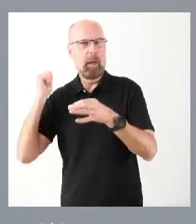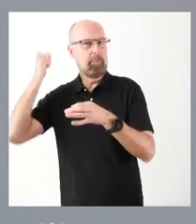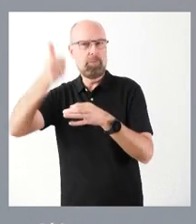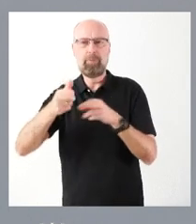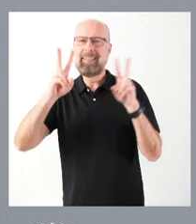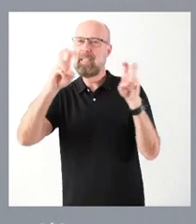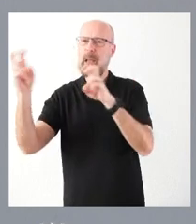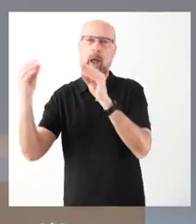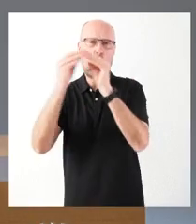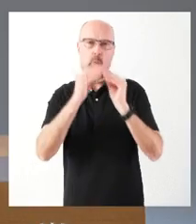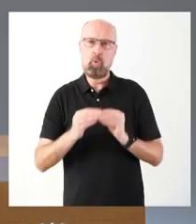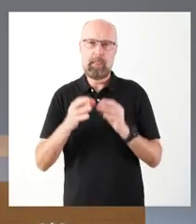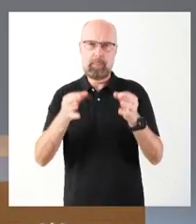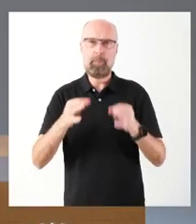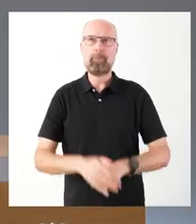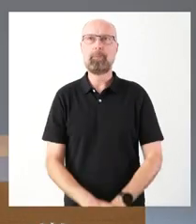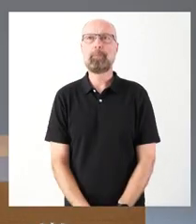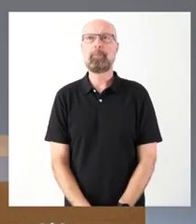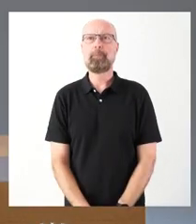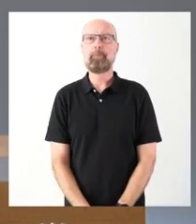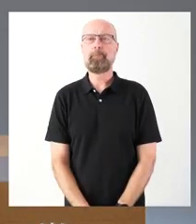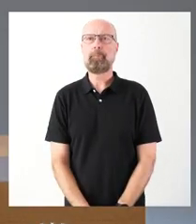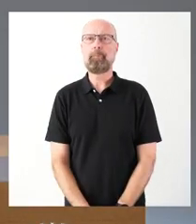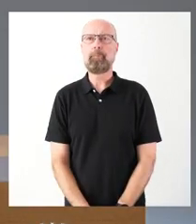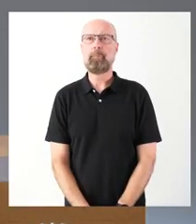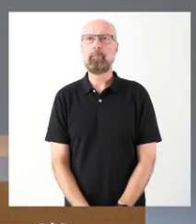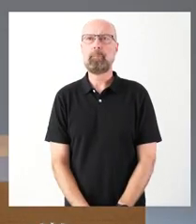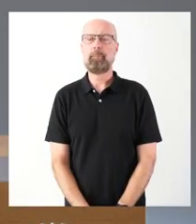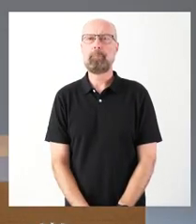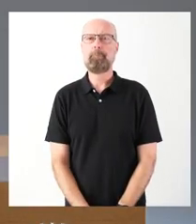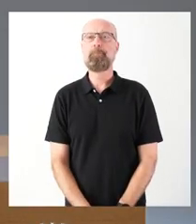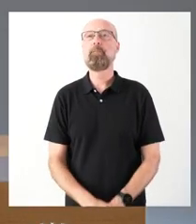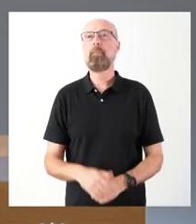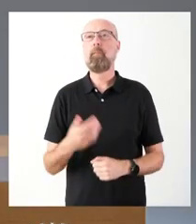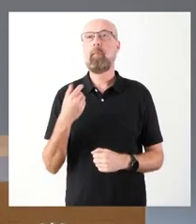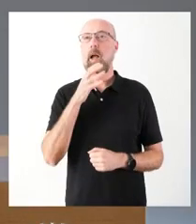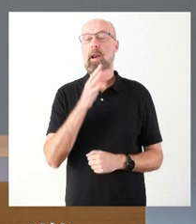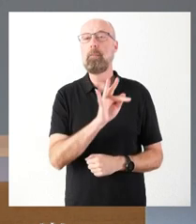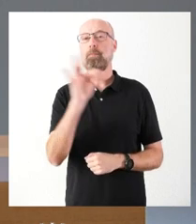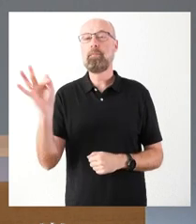conjuntamente. Antes de despedirnos, damos paso de nuevo a Carlos Domínguez de Y León.